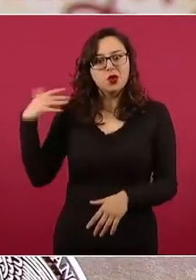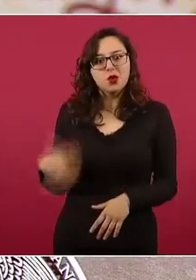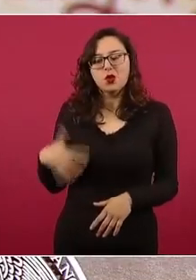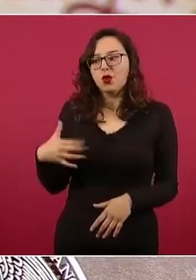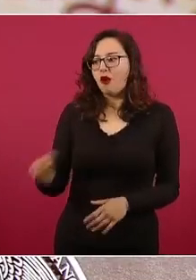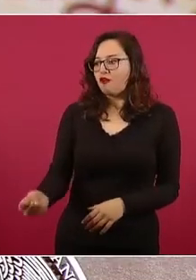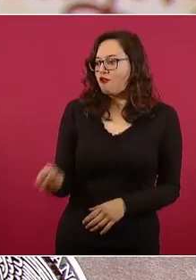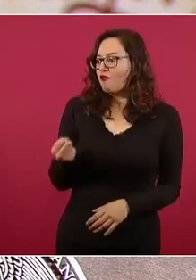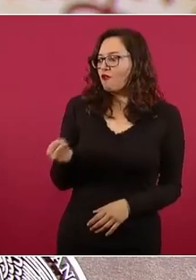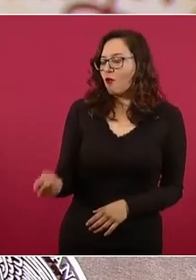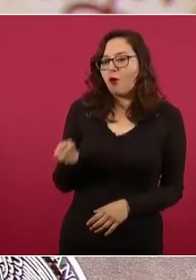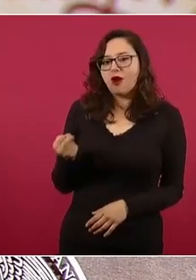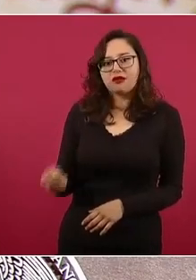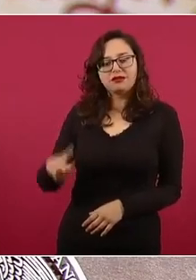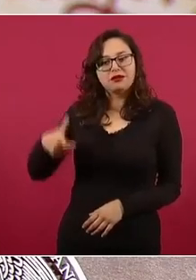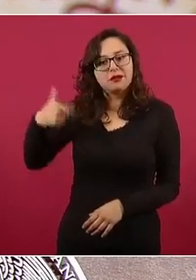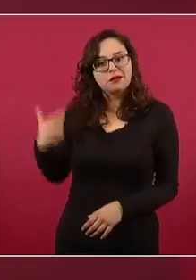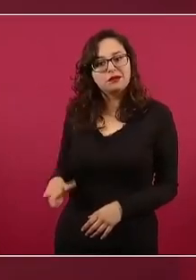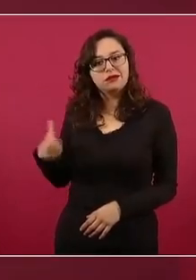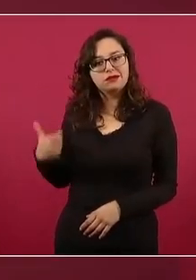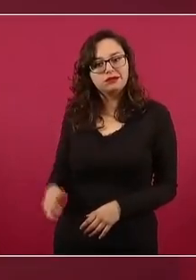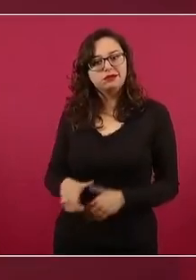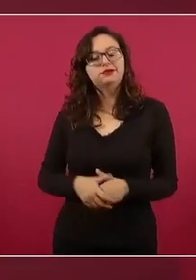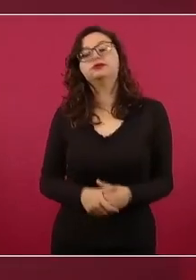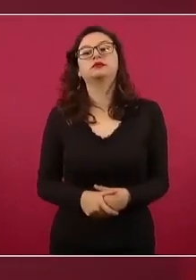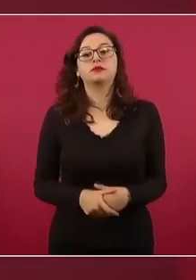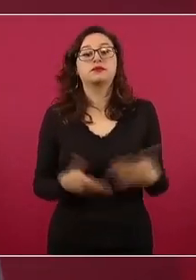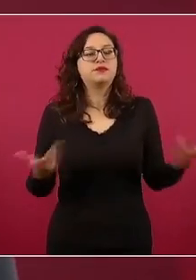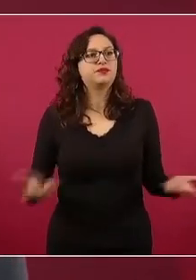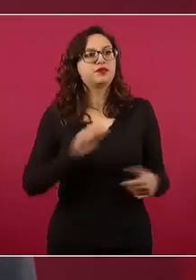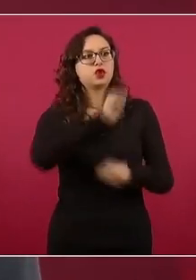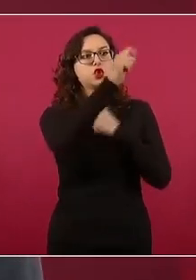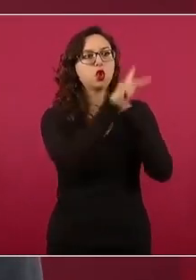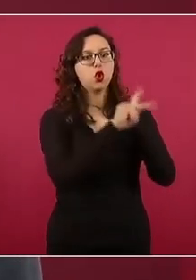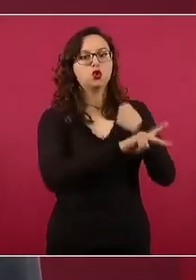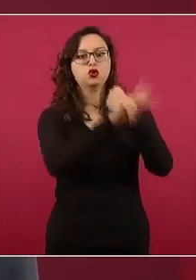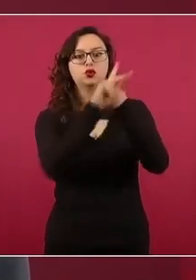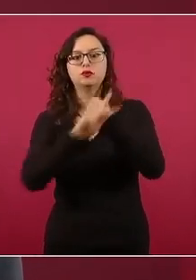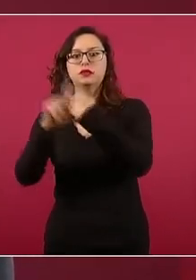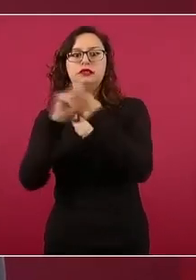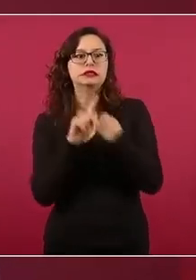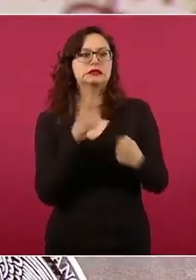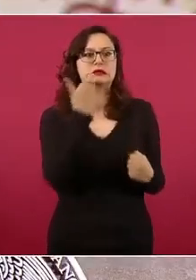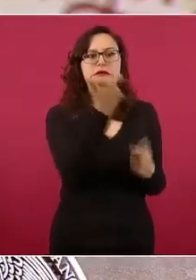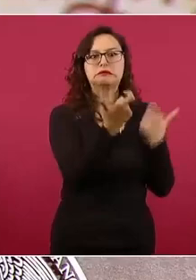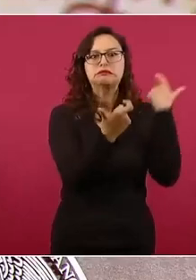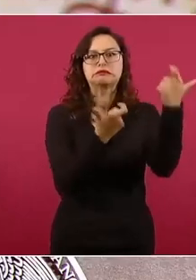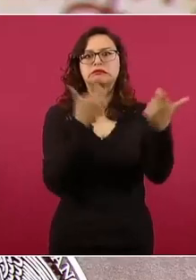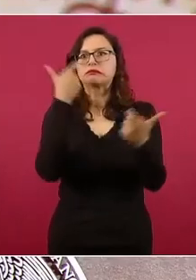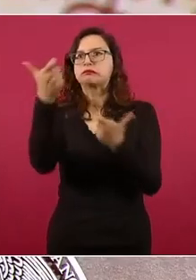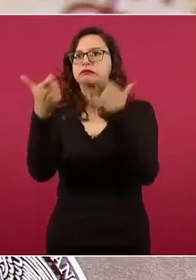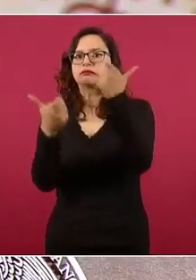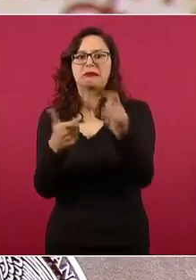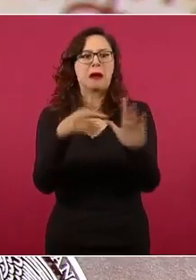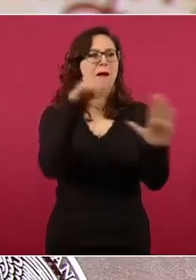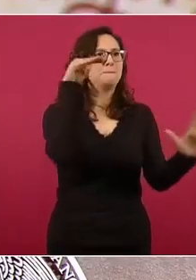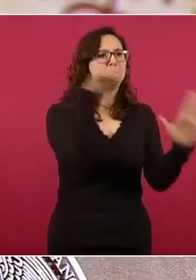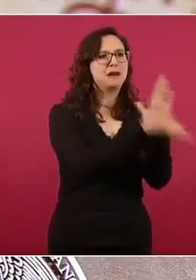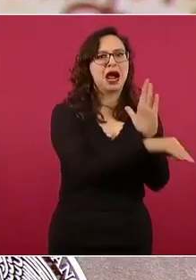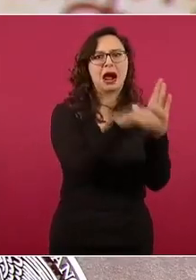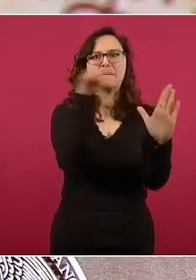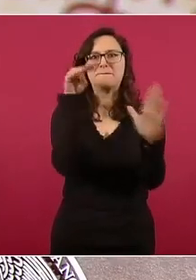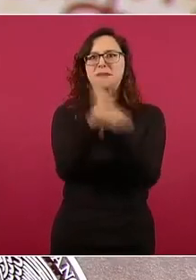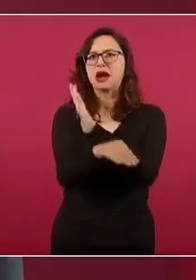Dice Bloomberg, en medio de la carnicería de las monedas de los mercados emergentes este año, ha habido un valor atípico